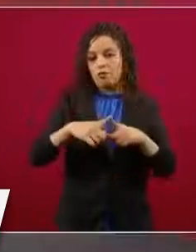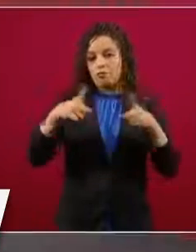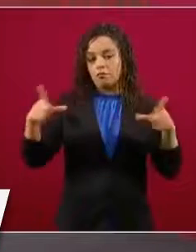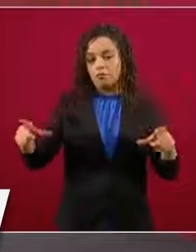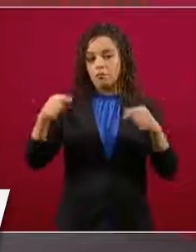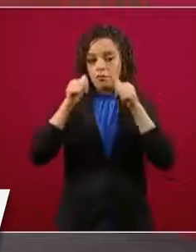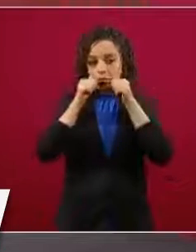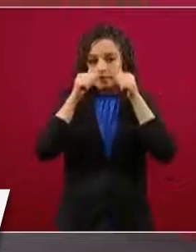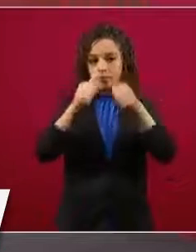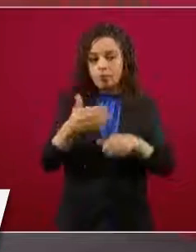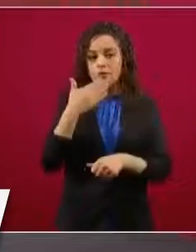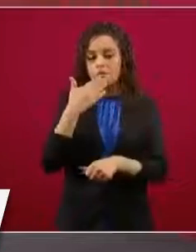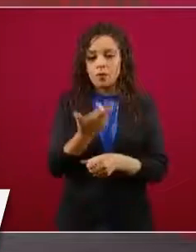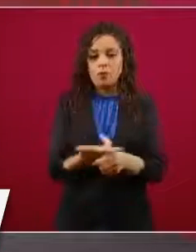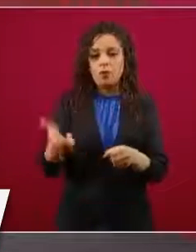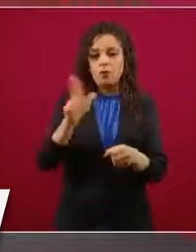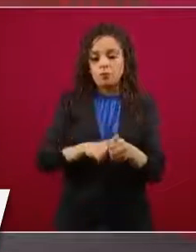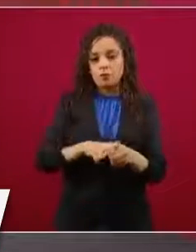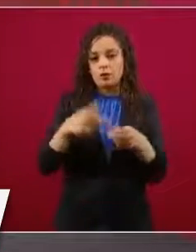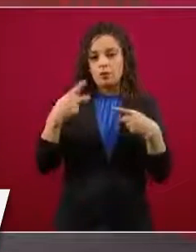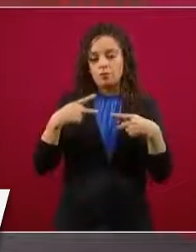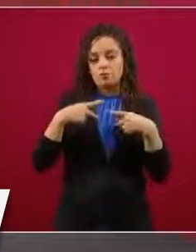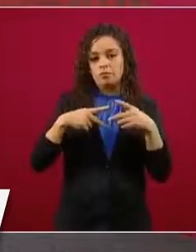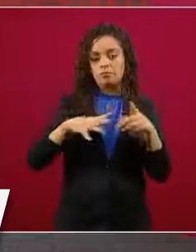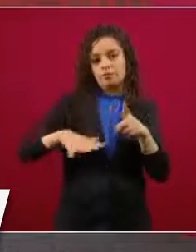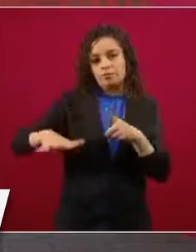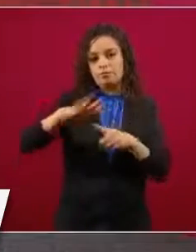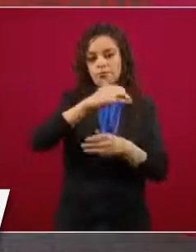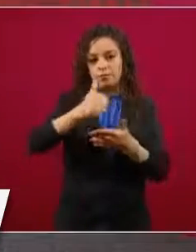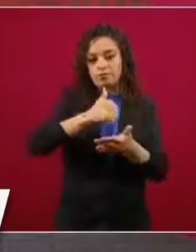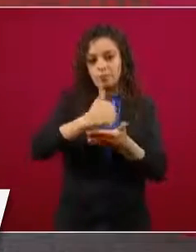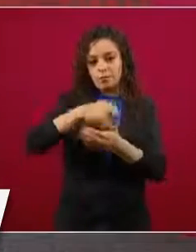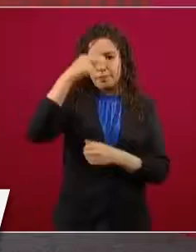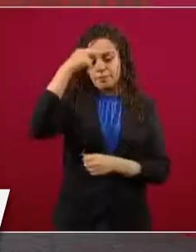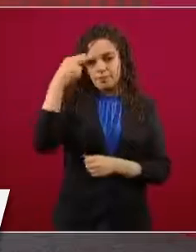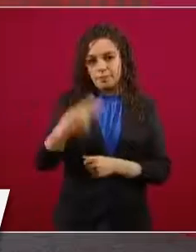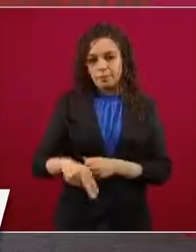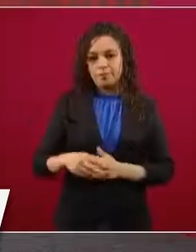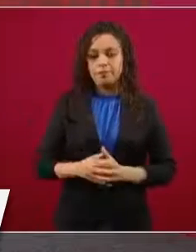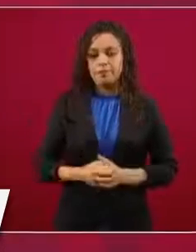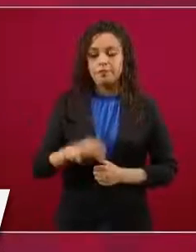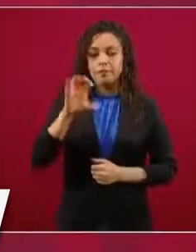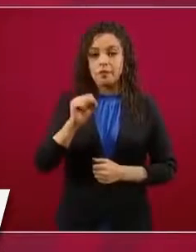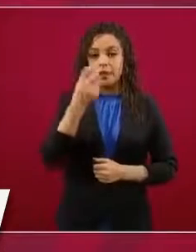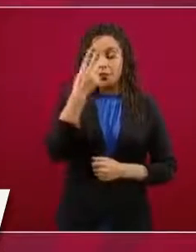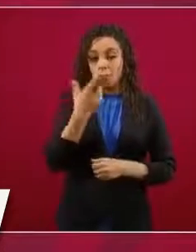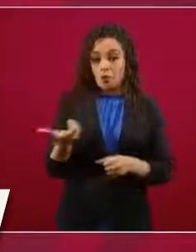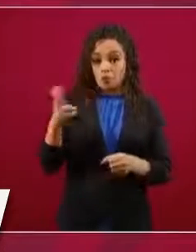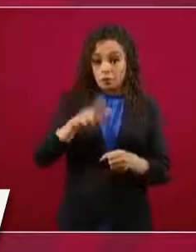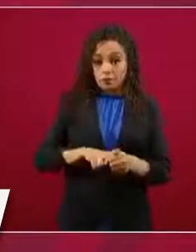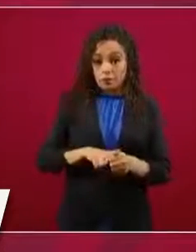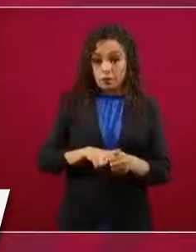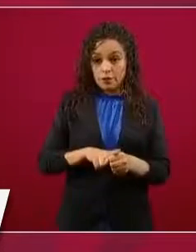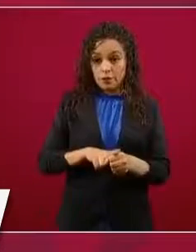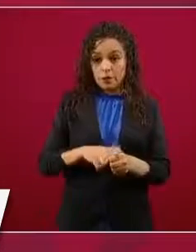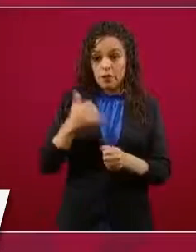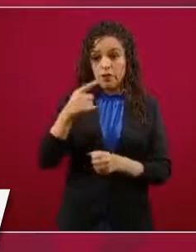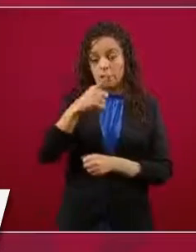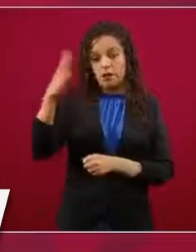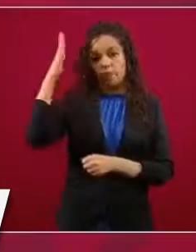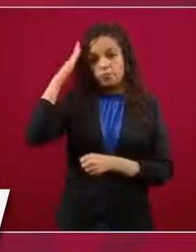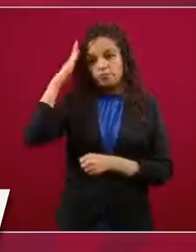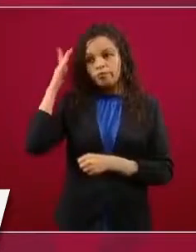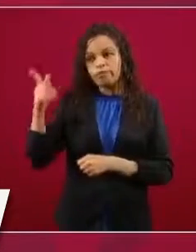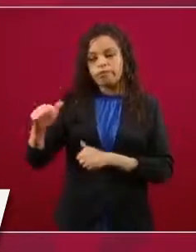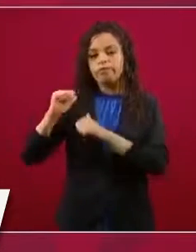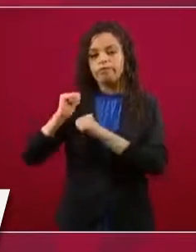Ciudad de México y la zona conurbana. Así que son 69 hospitales, un centro de mando que está actualizando y la